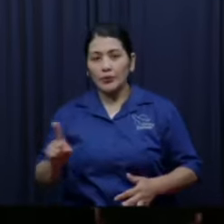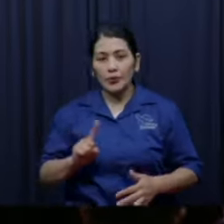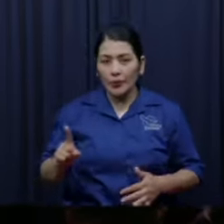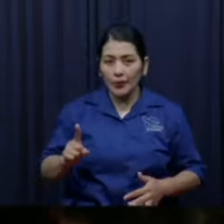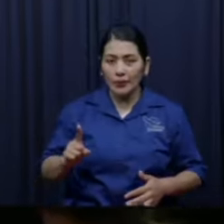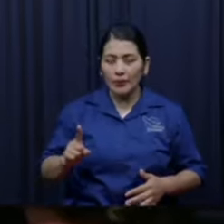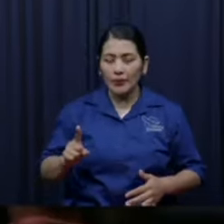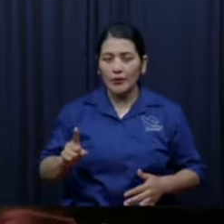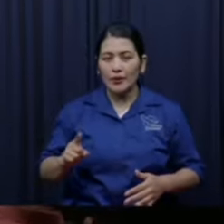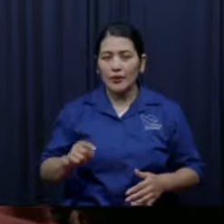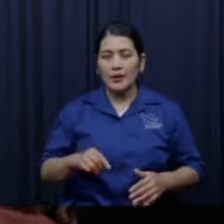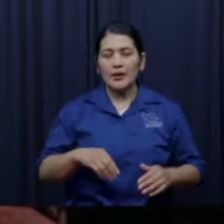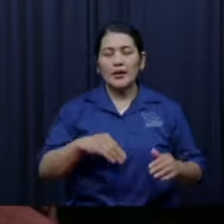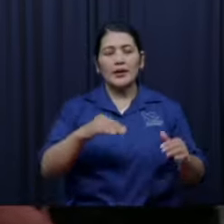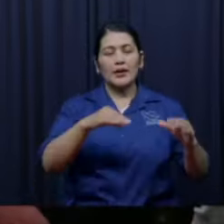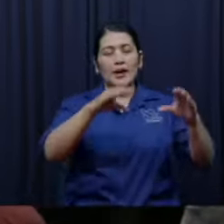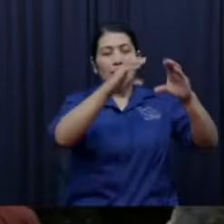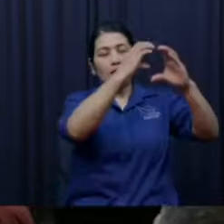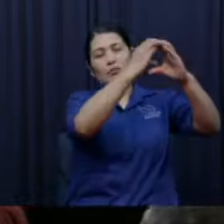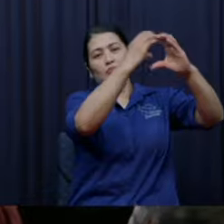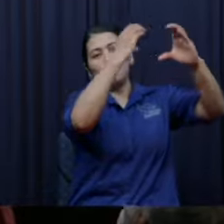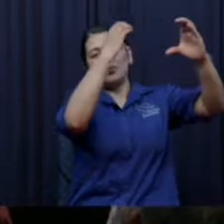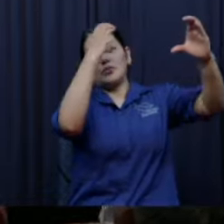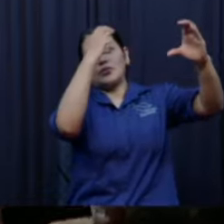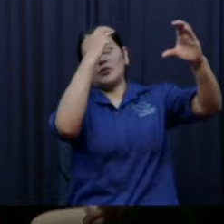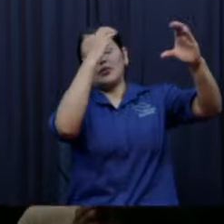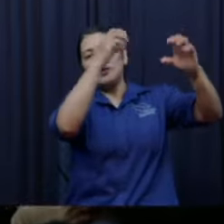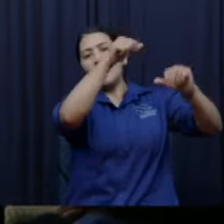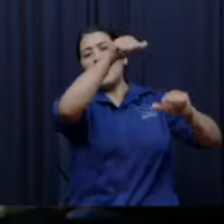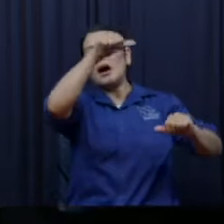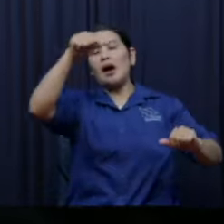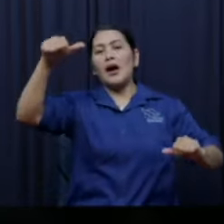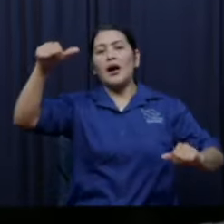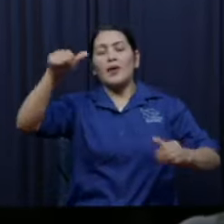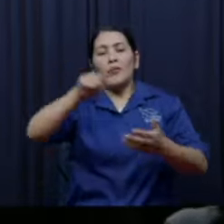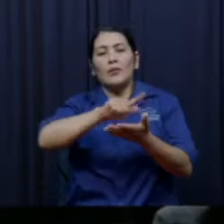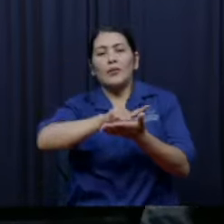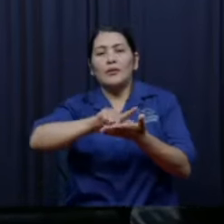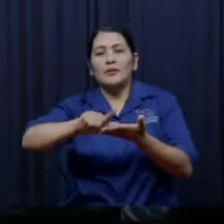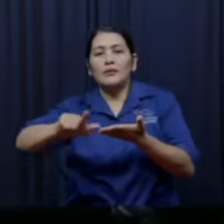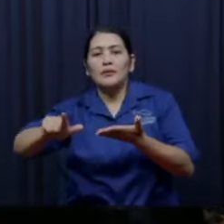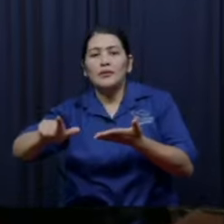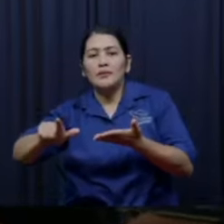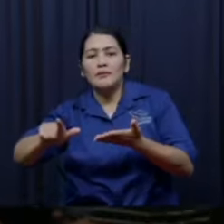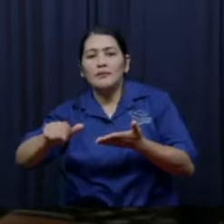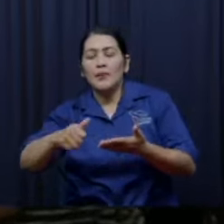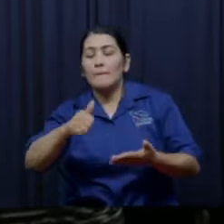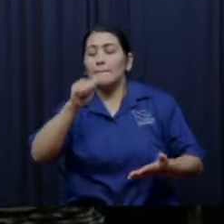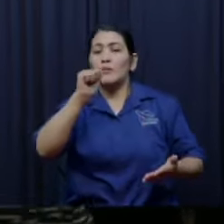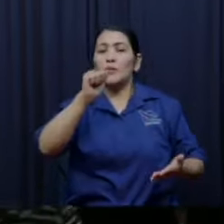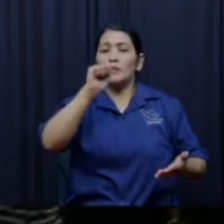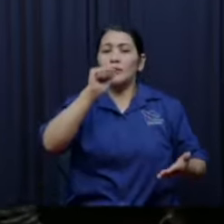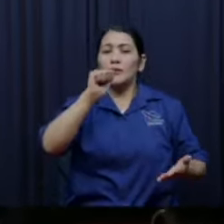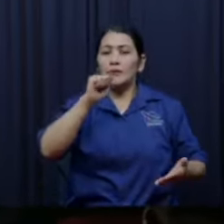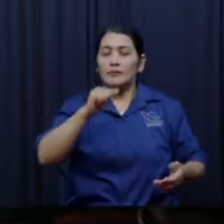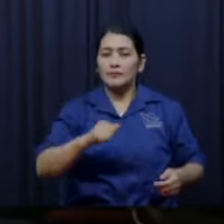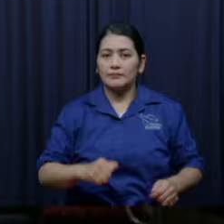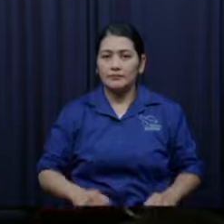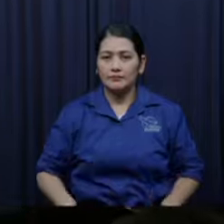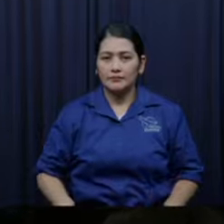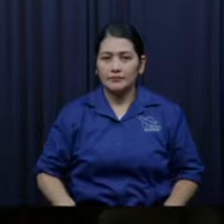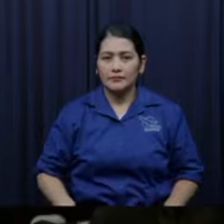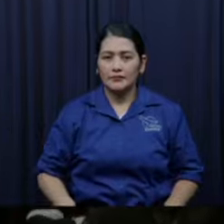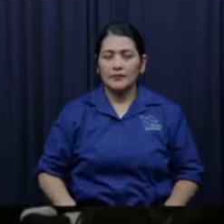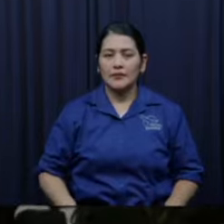la ciudad de agua ese no lo podían cegar porque ellos mismos se mataban entonces